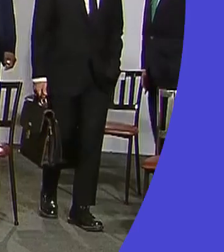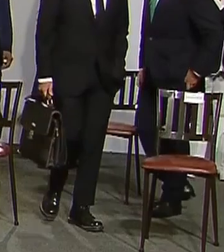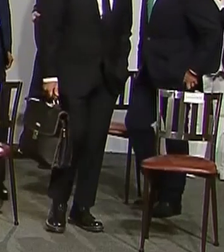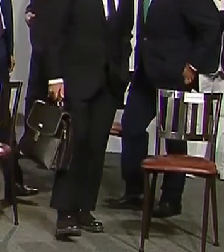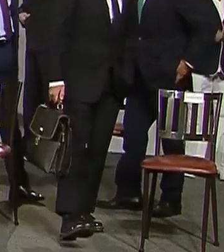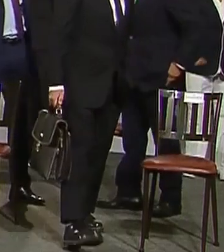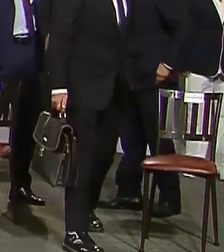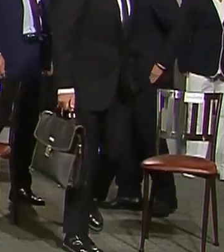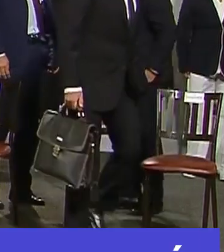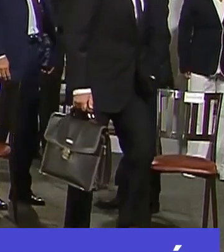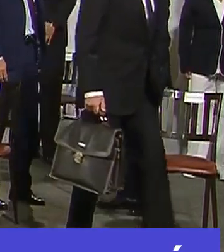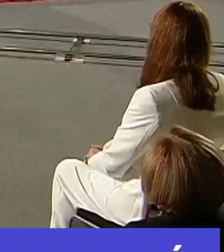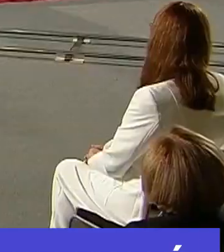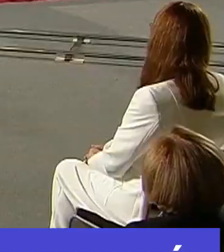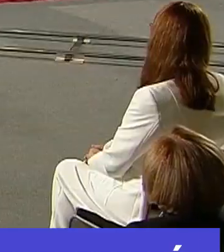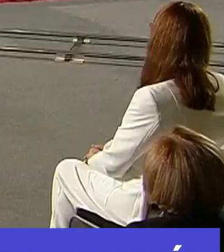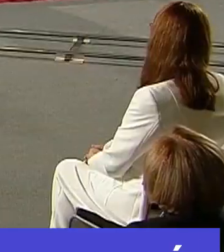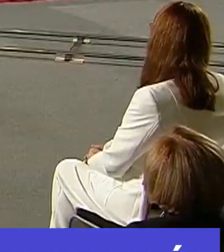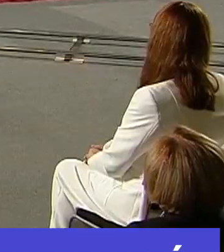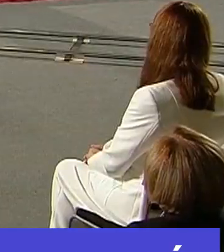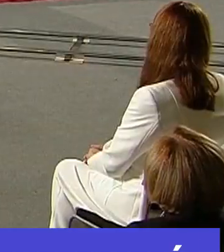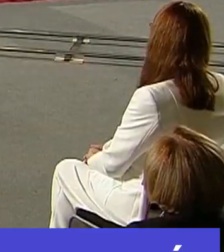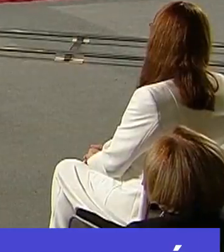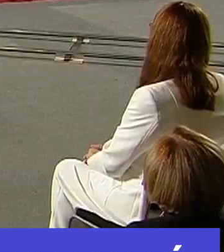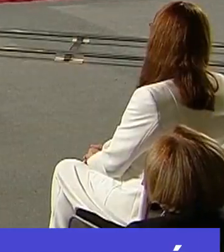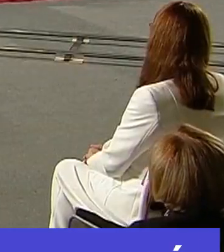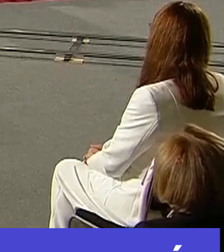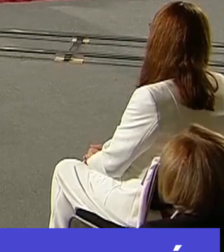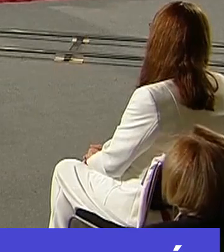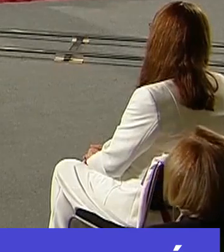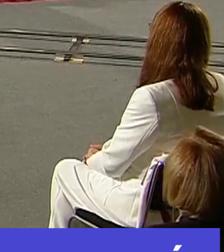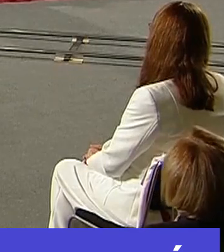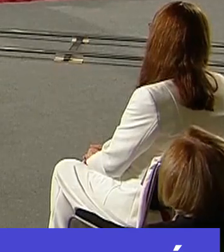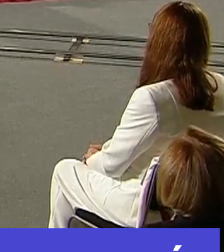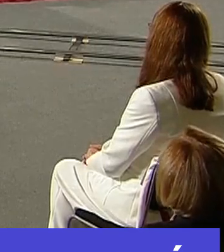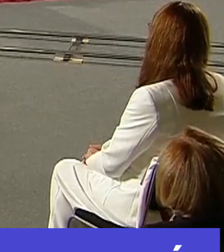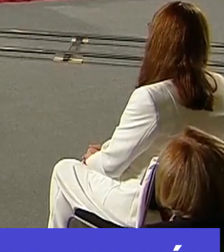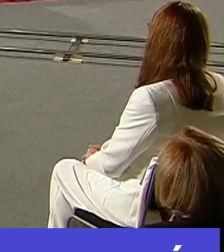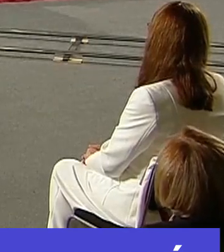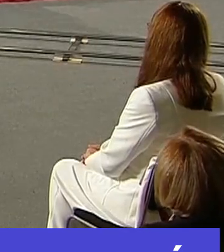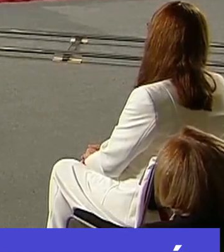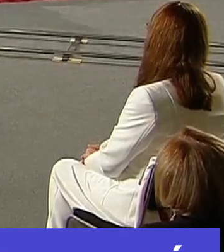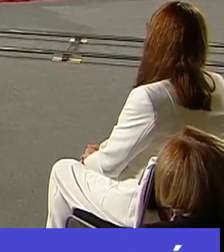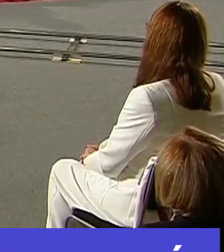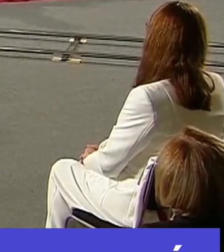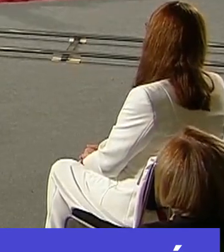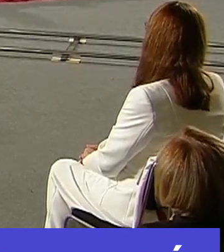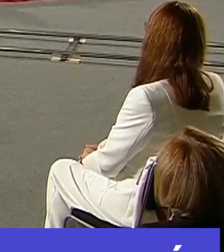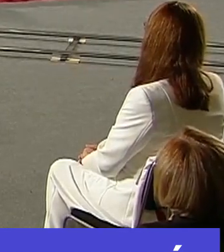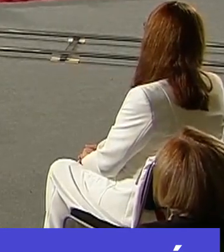El día de hoy nos da muchísimo gusto que nos acompañen